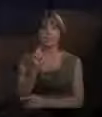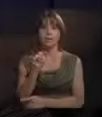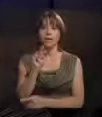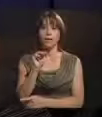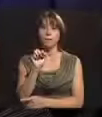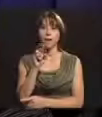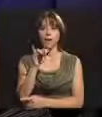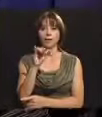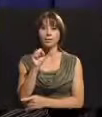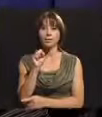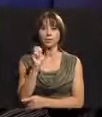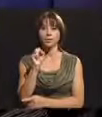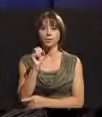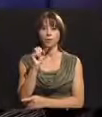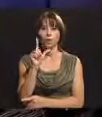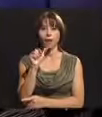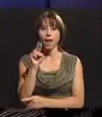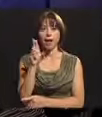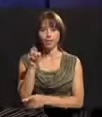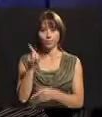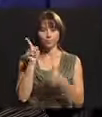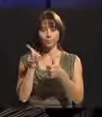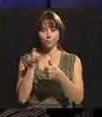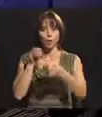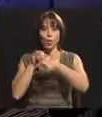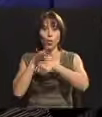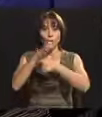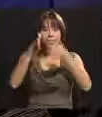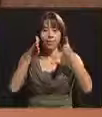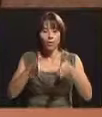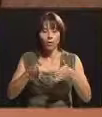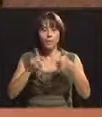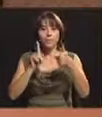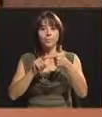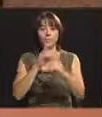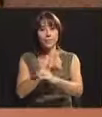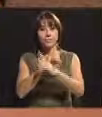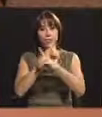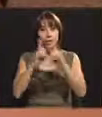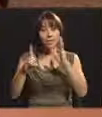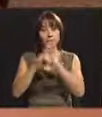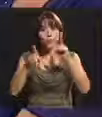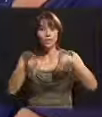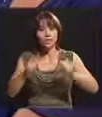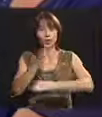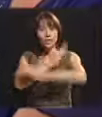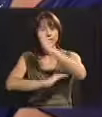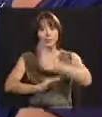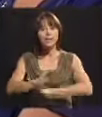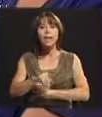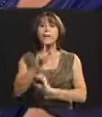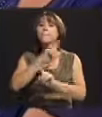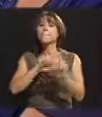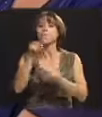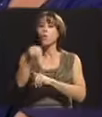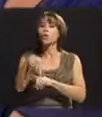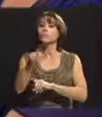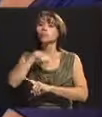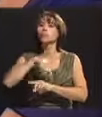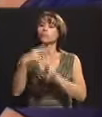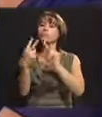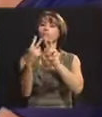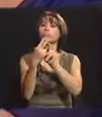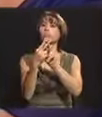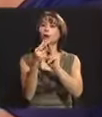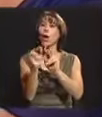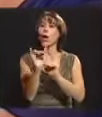Damari Solani es orientadora, defensora de los derechos de las personas con discapacidad, pero hoy la conoceremos en